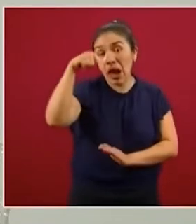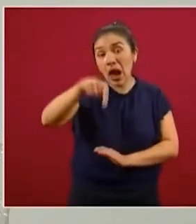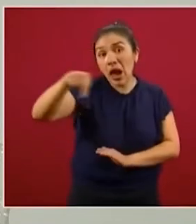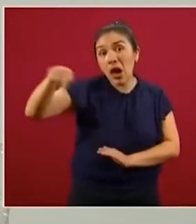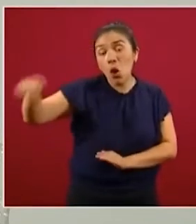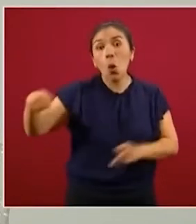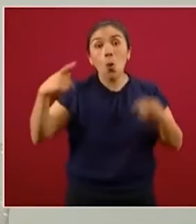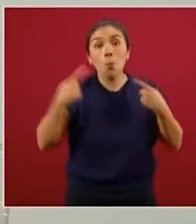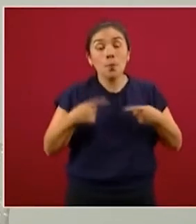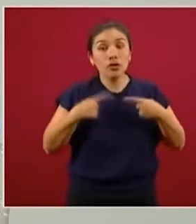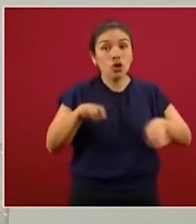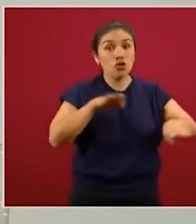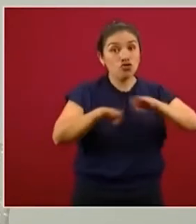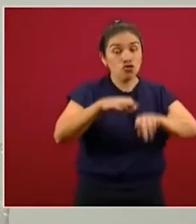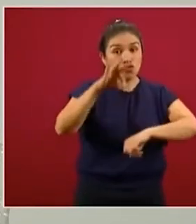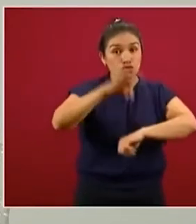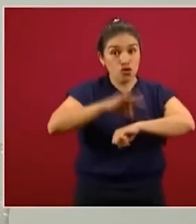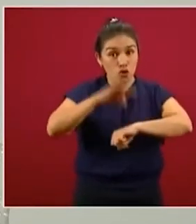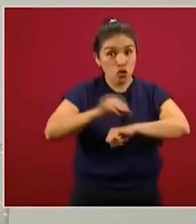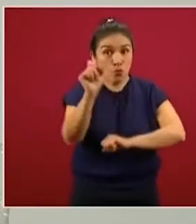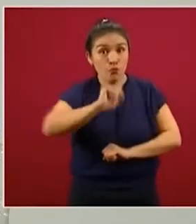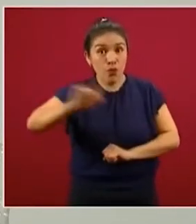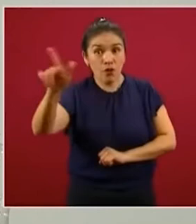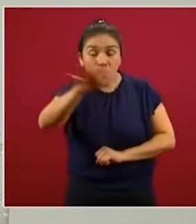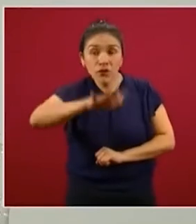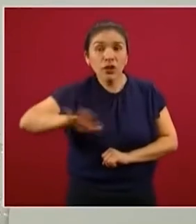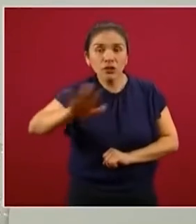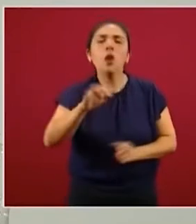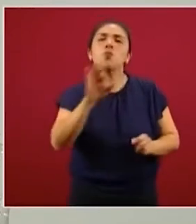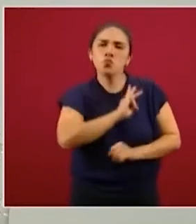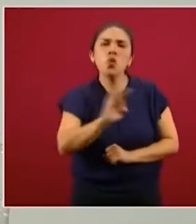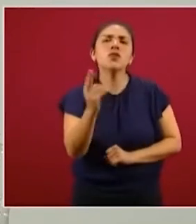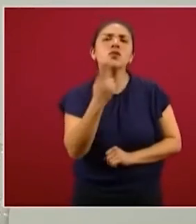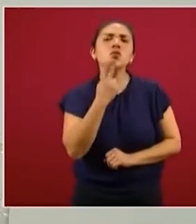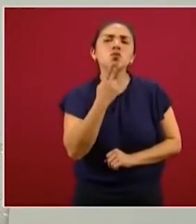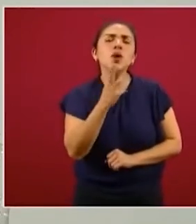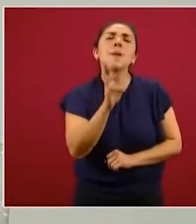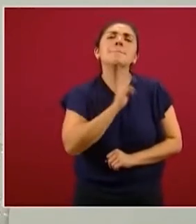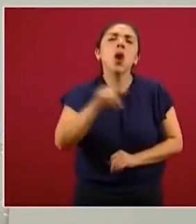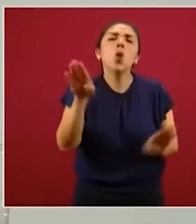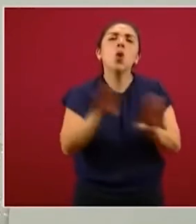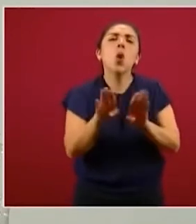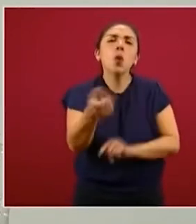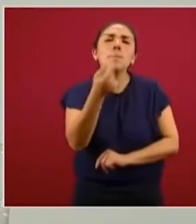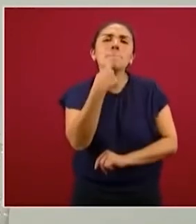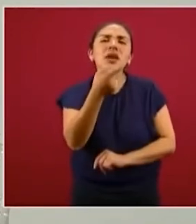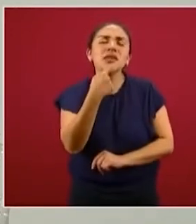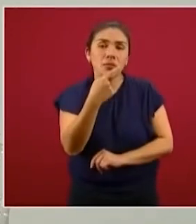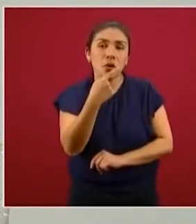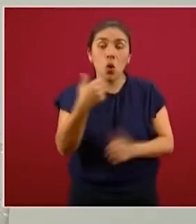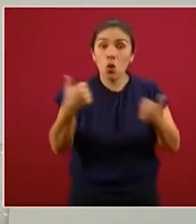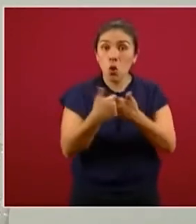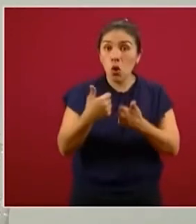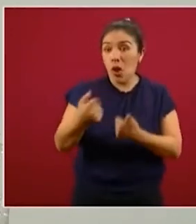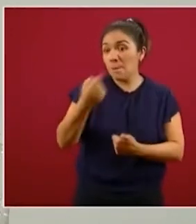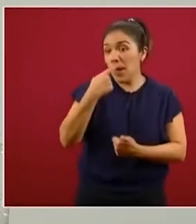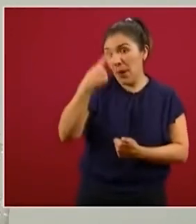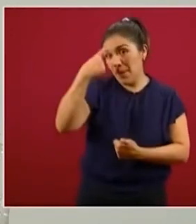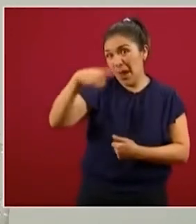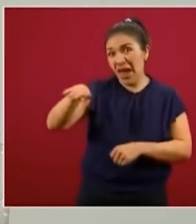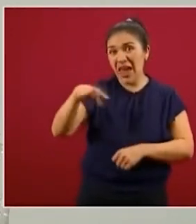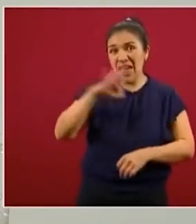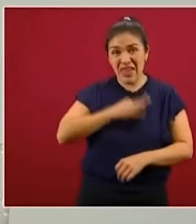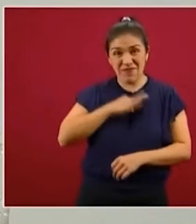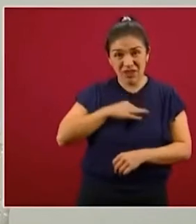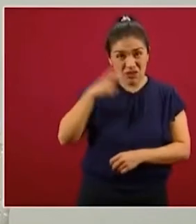y los profesionales de la medicina utilicen mejor los medicamentos. Los antibióticos utilizados